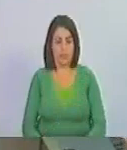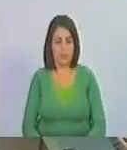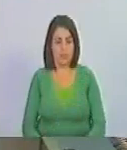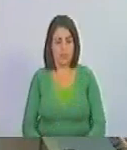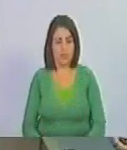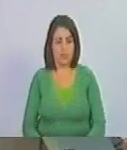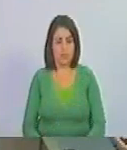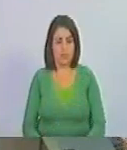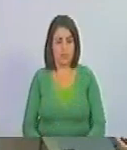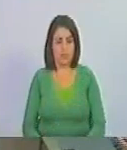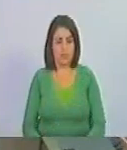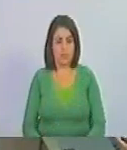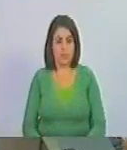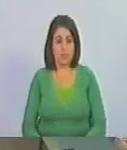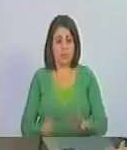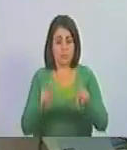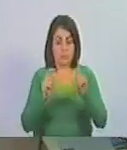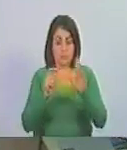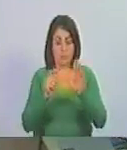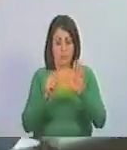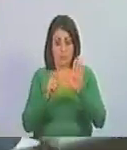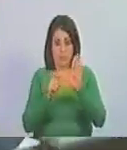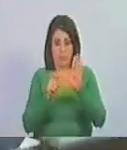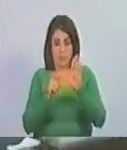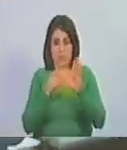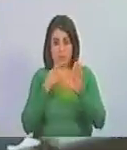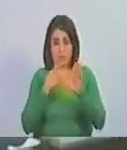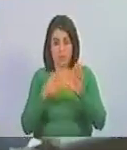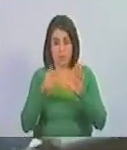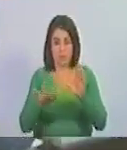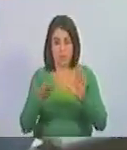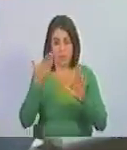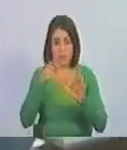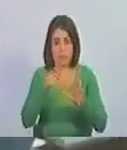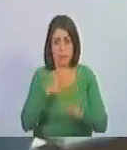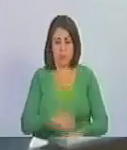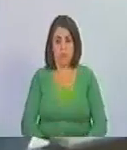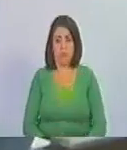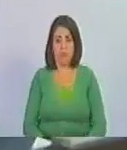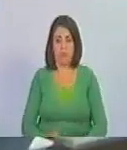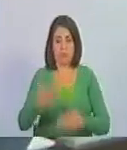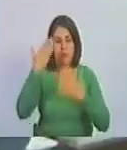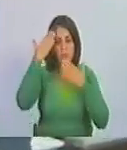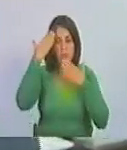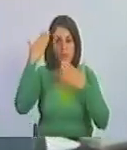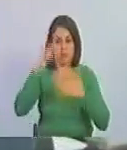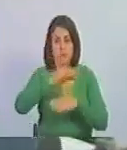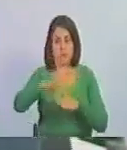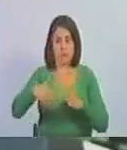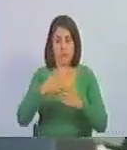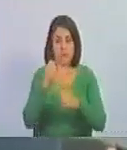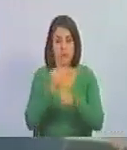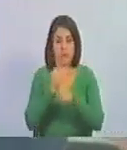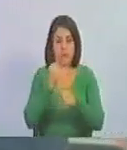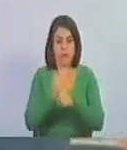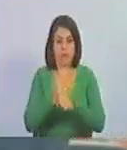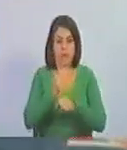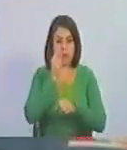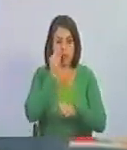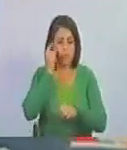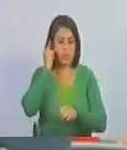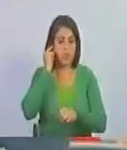Bueno, desde este Parlamento creo que es indispensable dar un saludo a todos sus trabajadores y